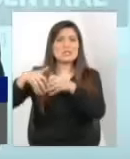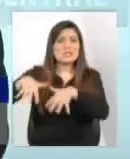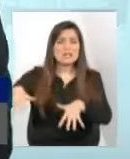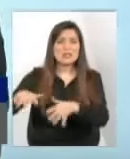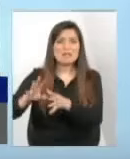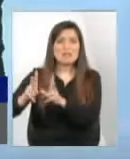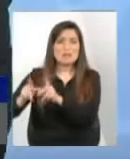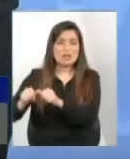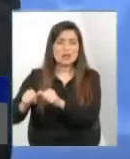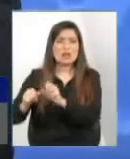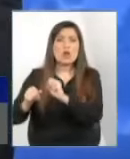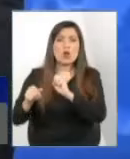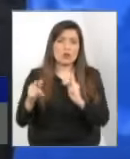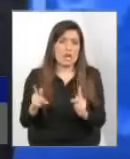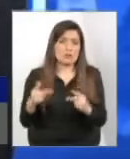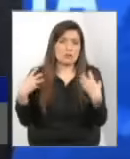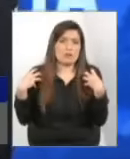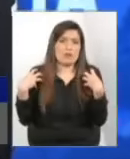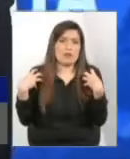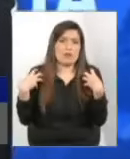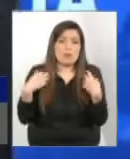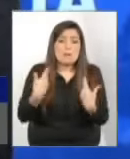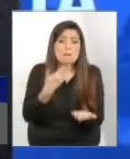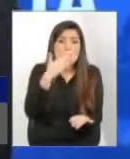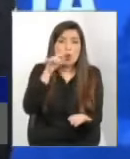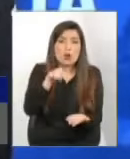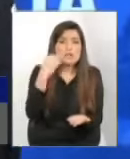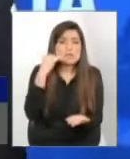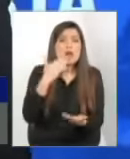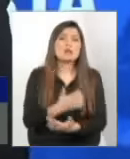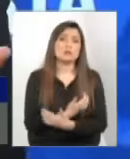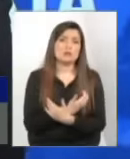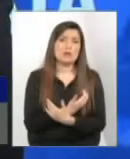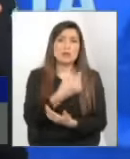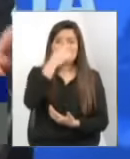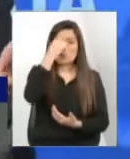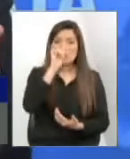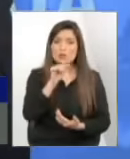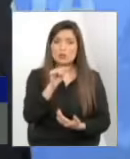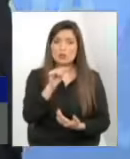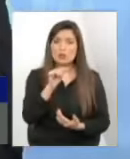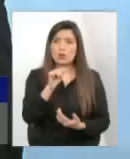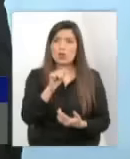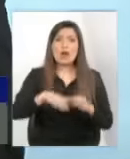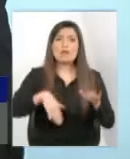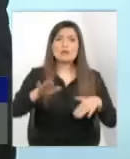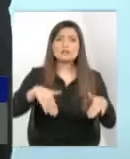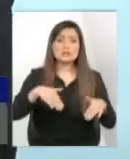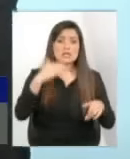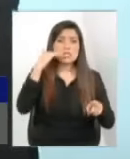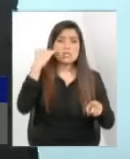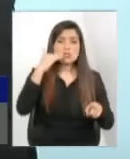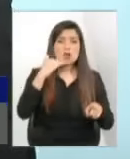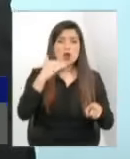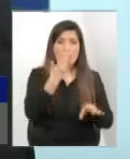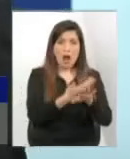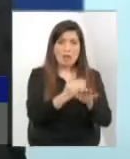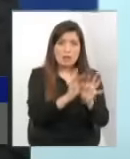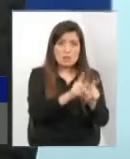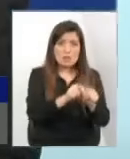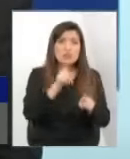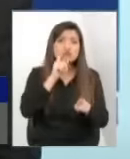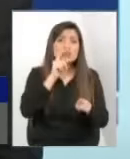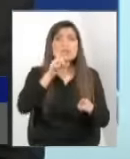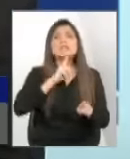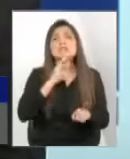familiares que van a hacerse cargo ok, en ese caso lo mejor para el niñito es la adopción pero resulta que estamos yendo a la adopción muchas veces a niñitos que tienen familiares